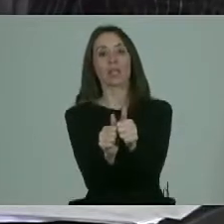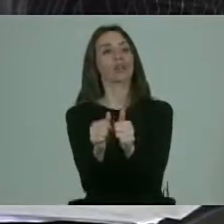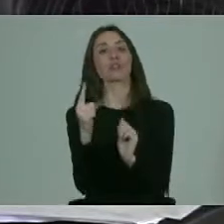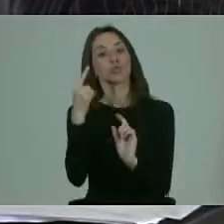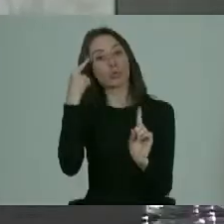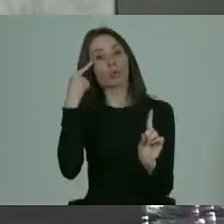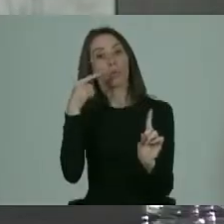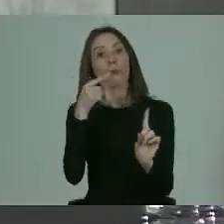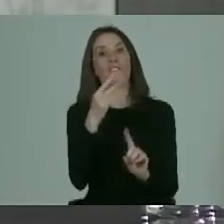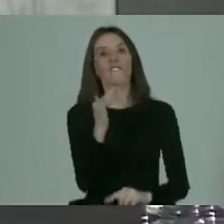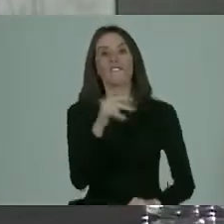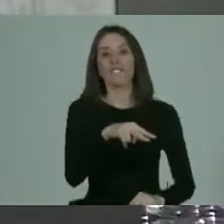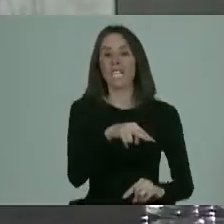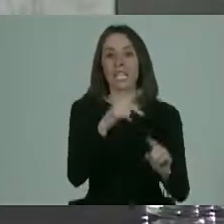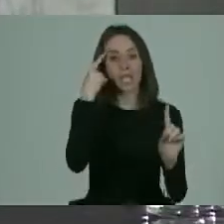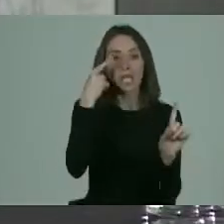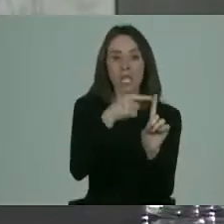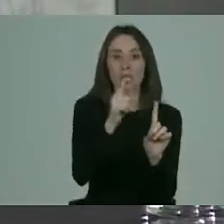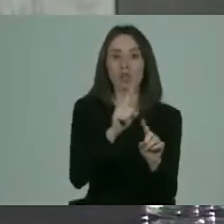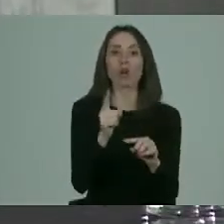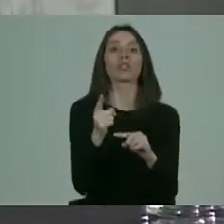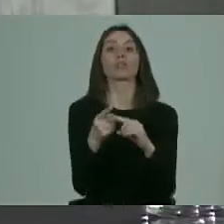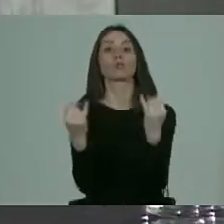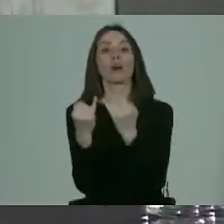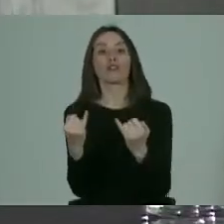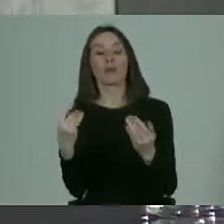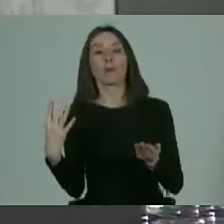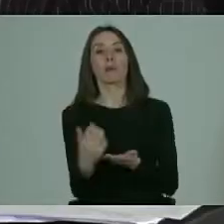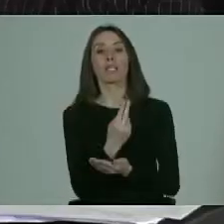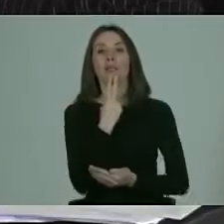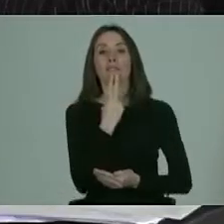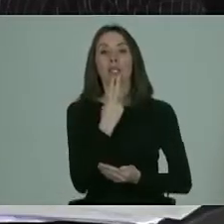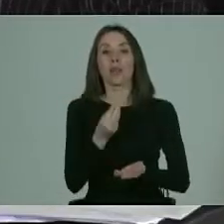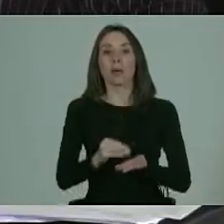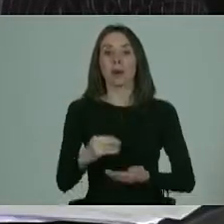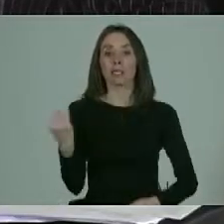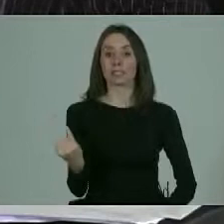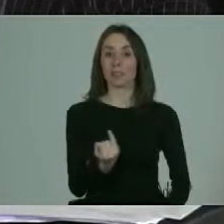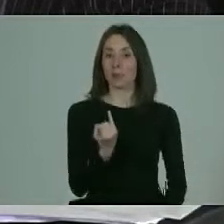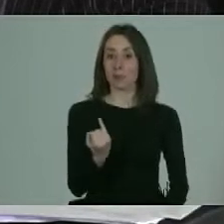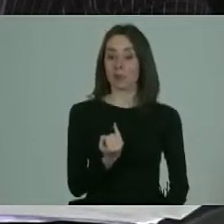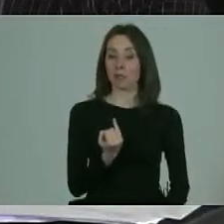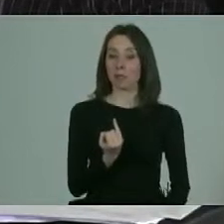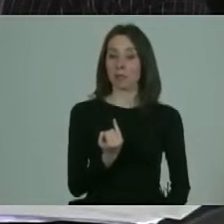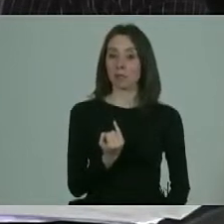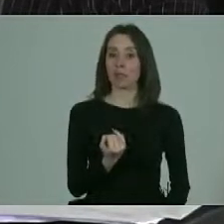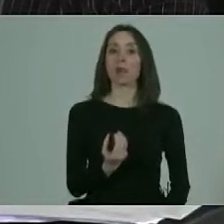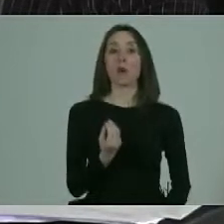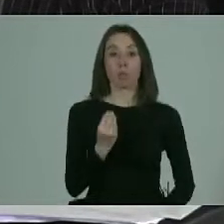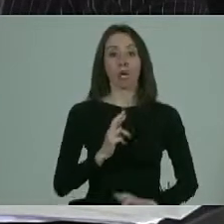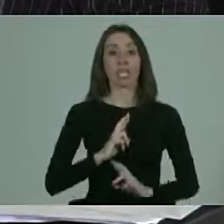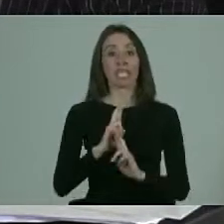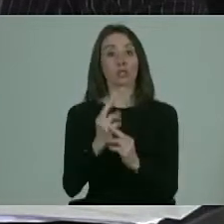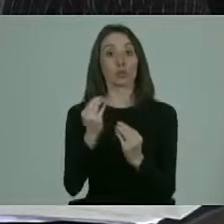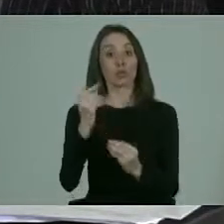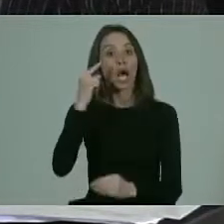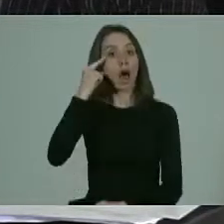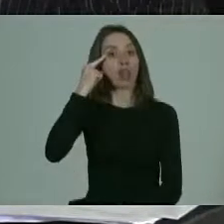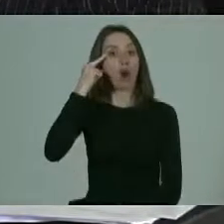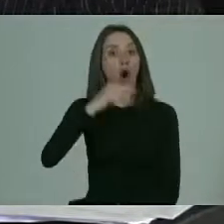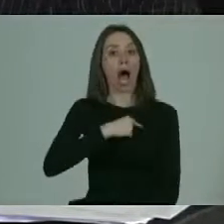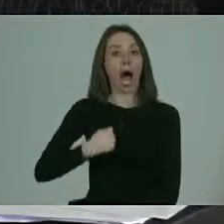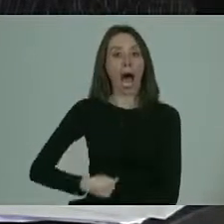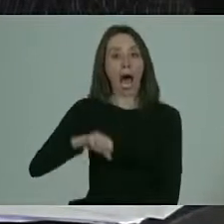en sí, sino que es un medio para poder alcanzar una vida un poco más independiente. Los buenos resultados que han habido en Asia, en